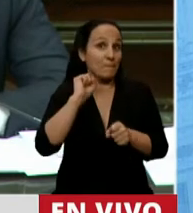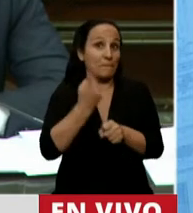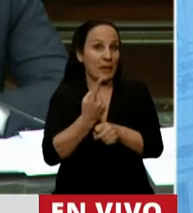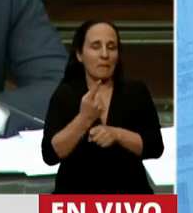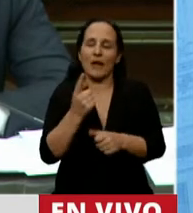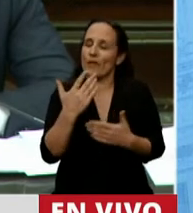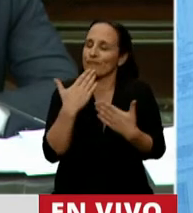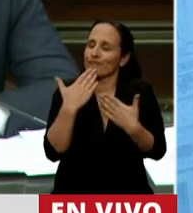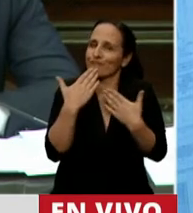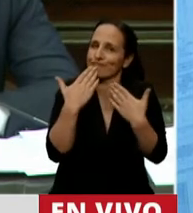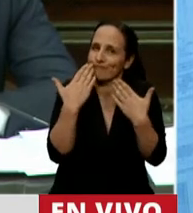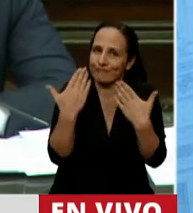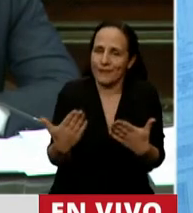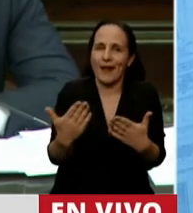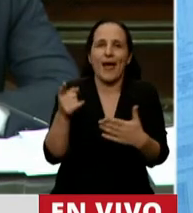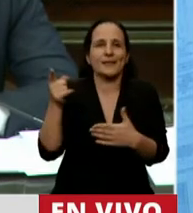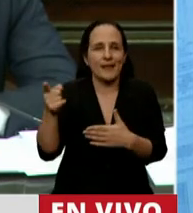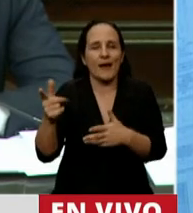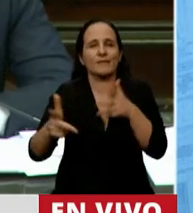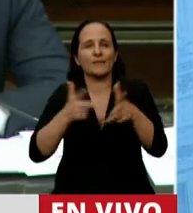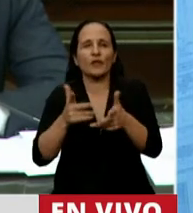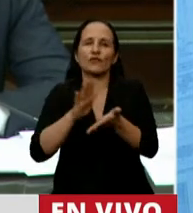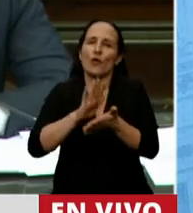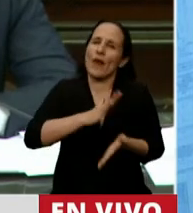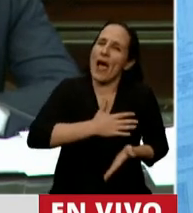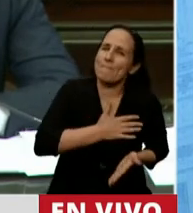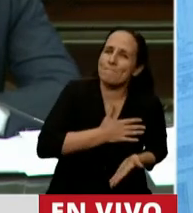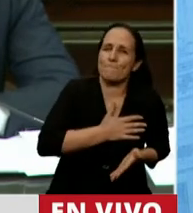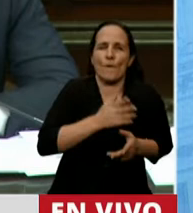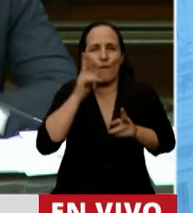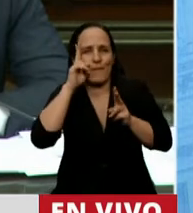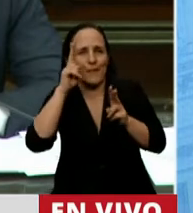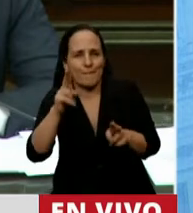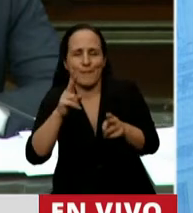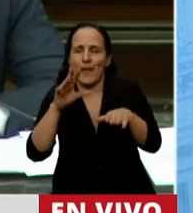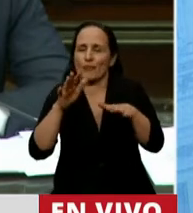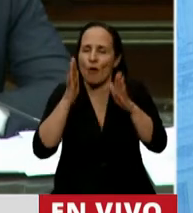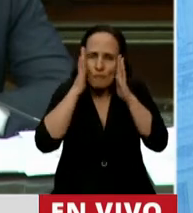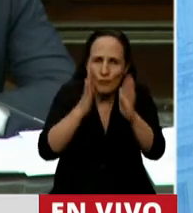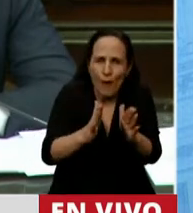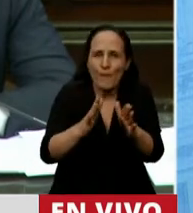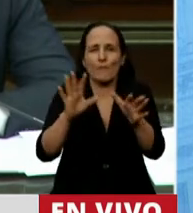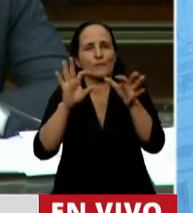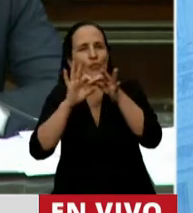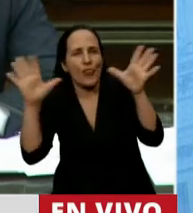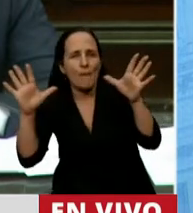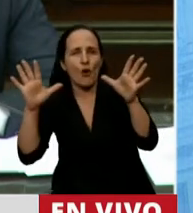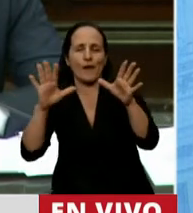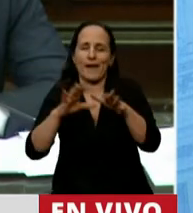quería agradecerle sus conceptos vertidos sobre amor, respeto, compromiso, democracia. Pero